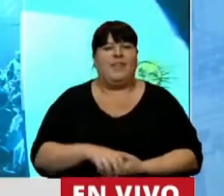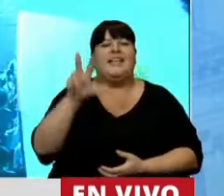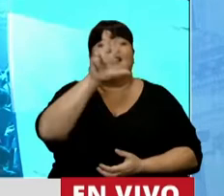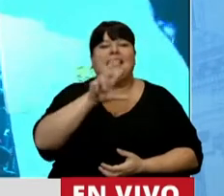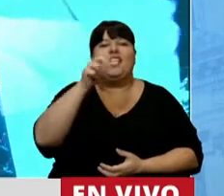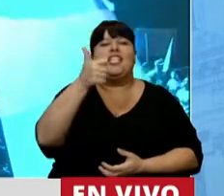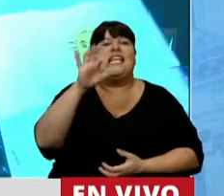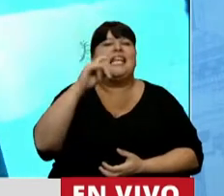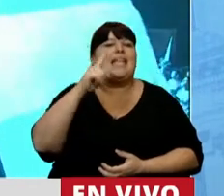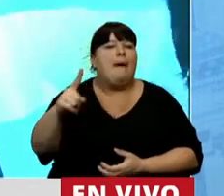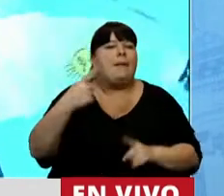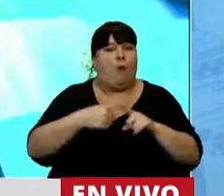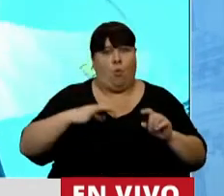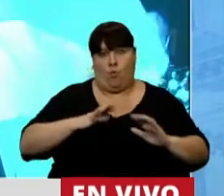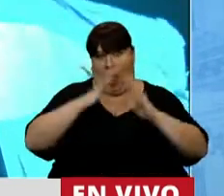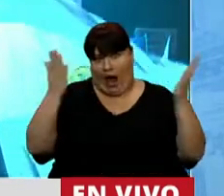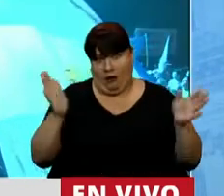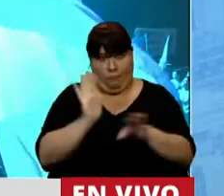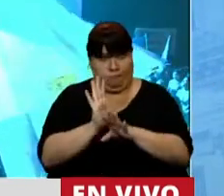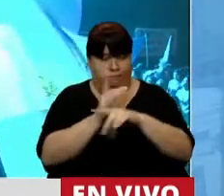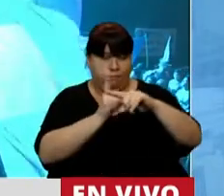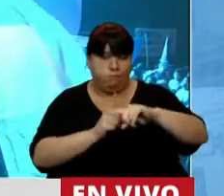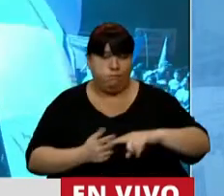360.000 abortos al año sería.